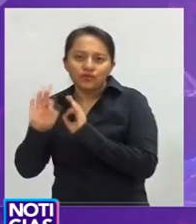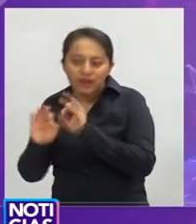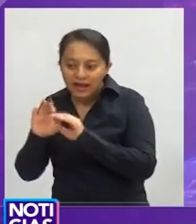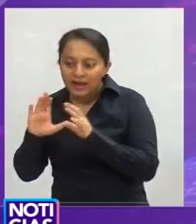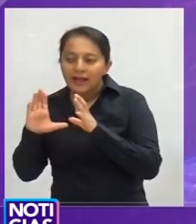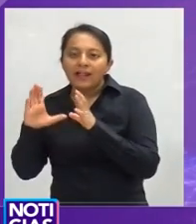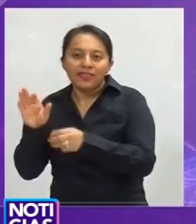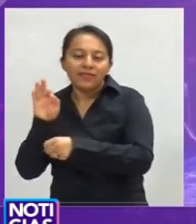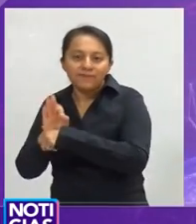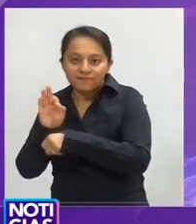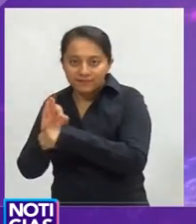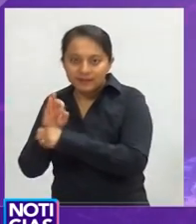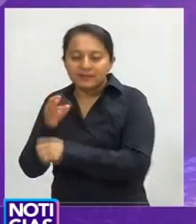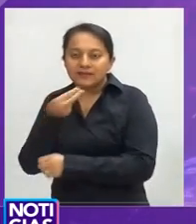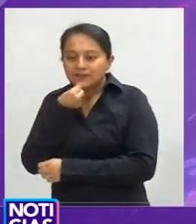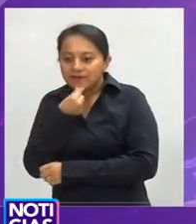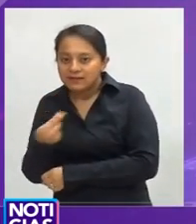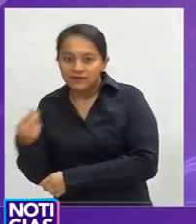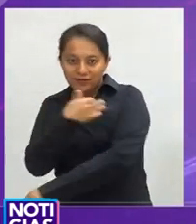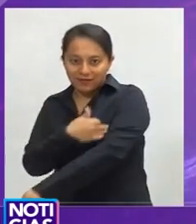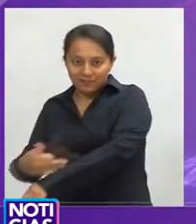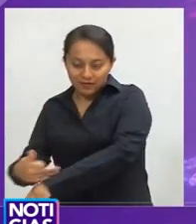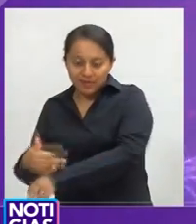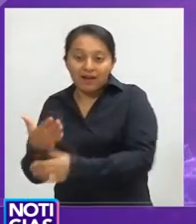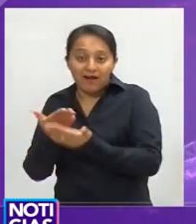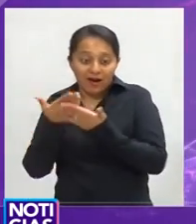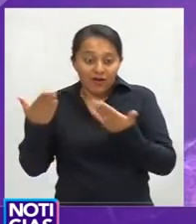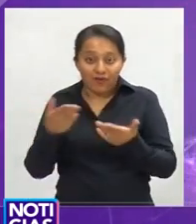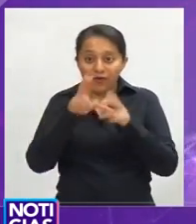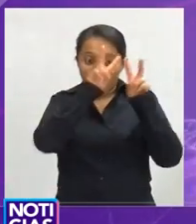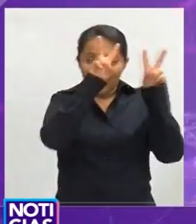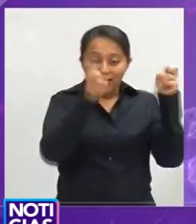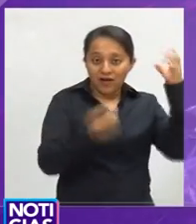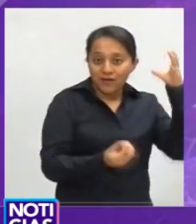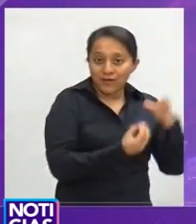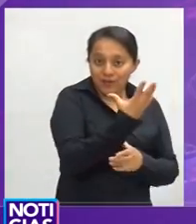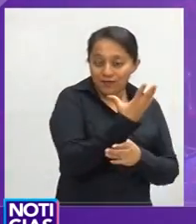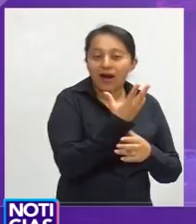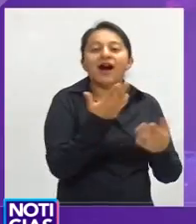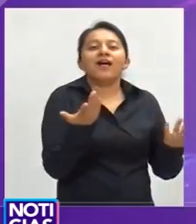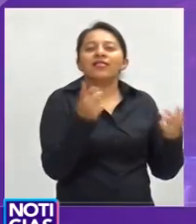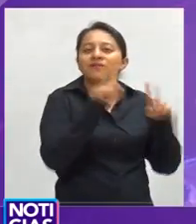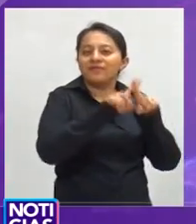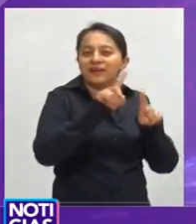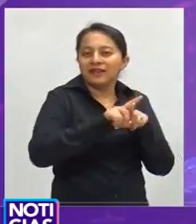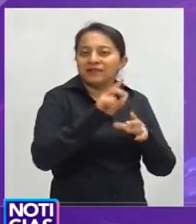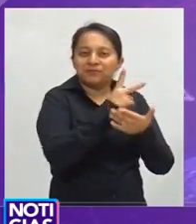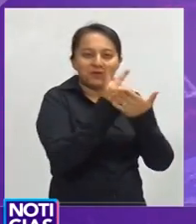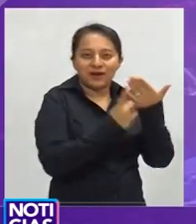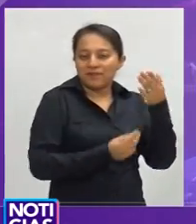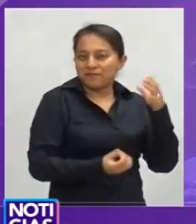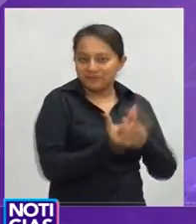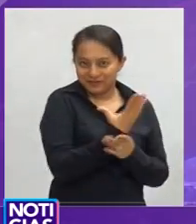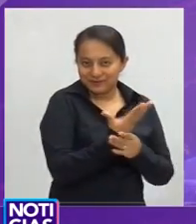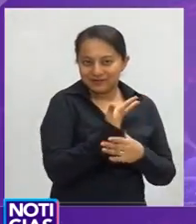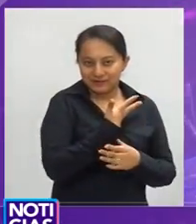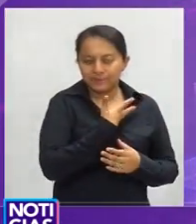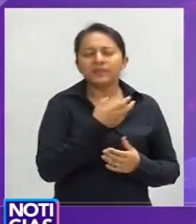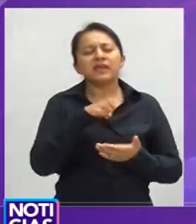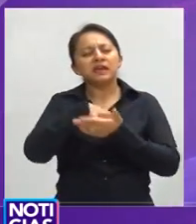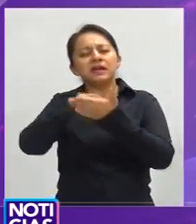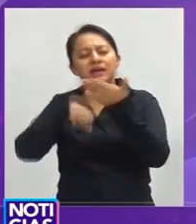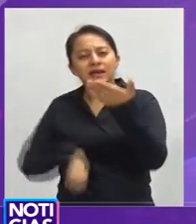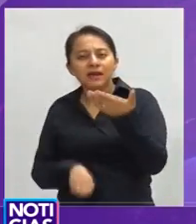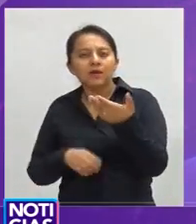denominación, también dijo, se amplían las facultades institucionales. Ejemplificó que en el caso del programa de adopciones, los